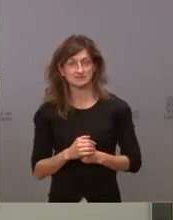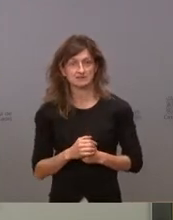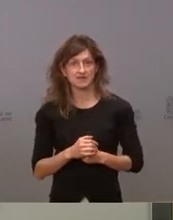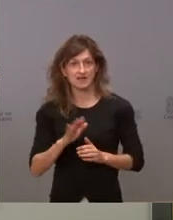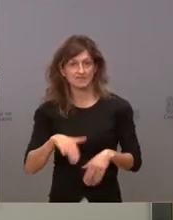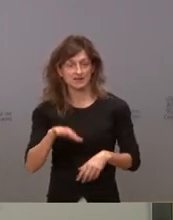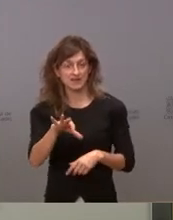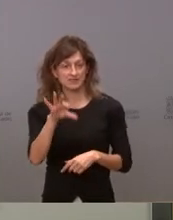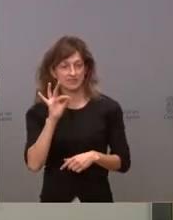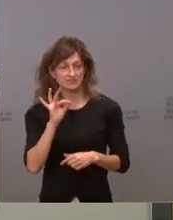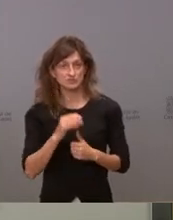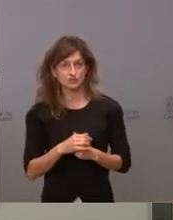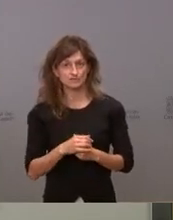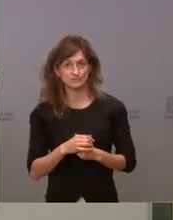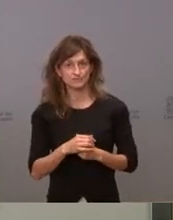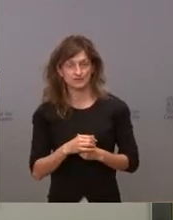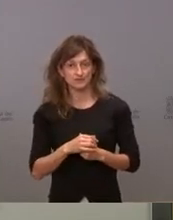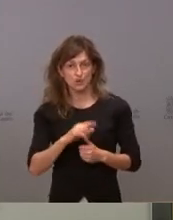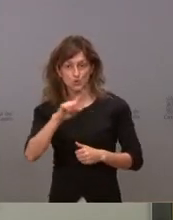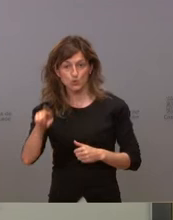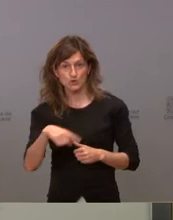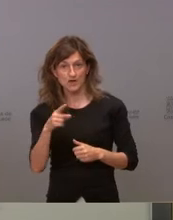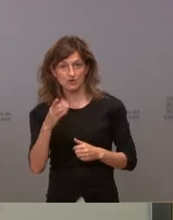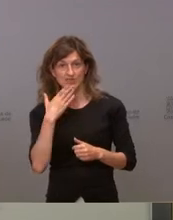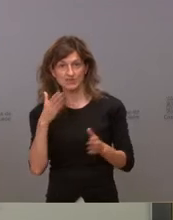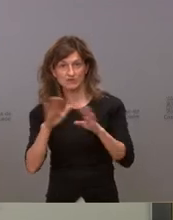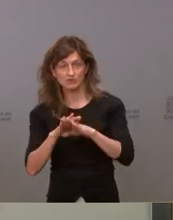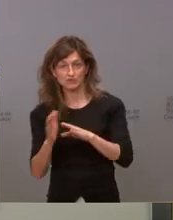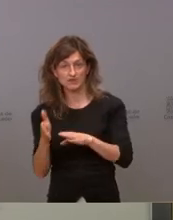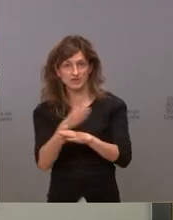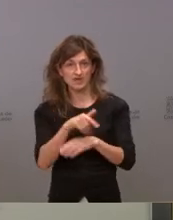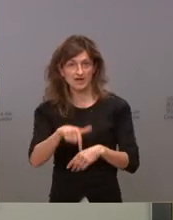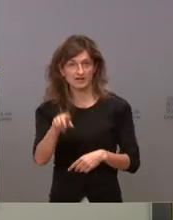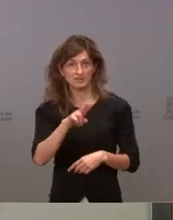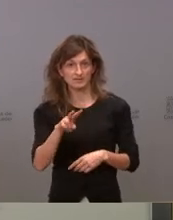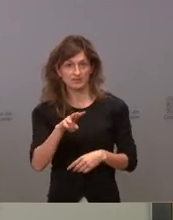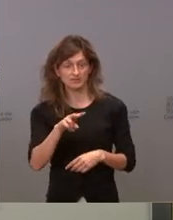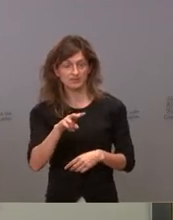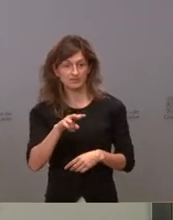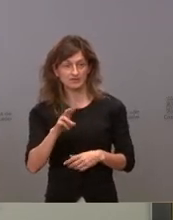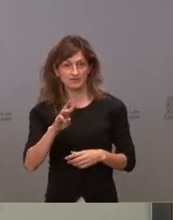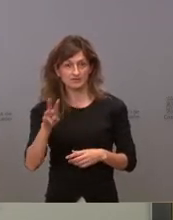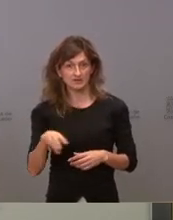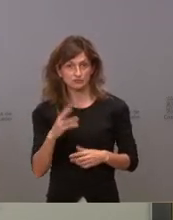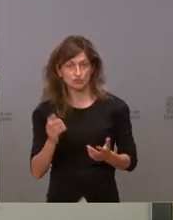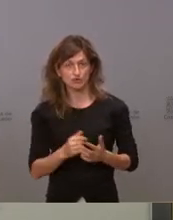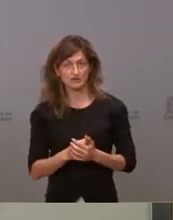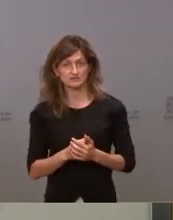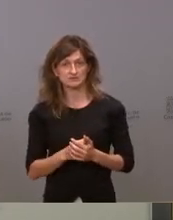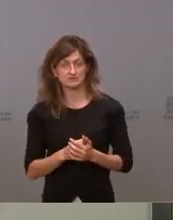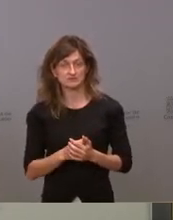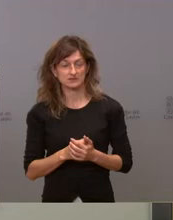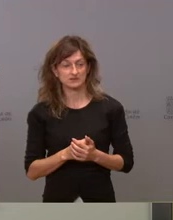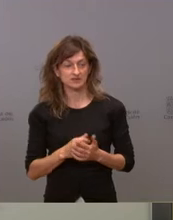decisión de adelantar esa hora del cierre en el ocio nocturno por ejemplo aquí en Valladolid son tres horas y no se ha optado por el cierre